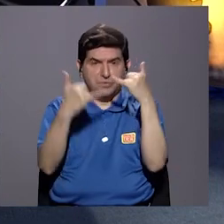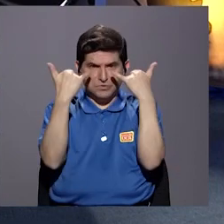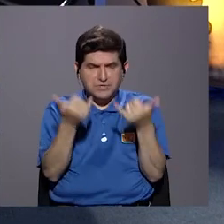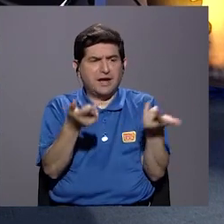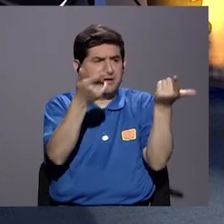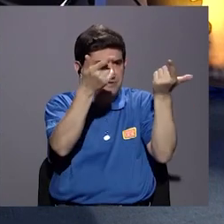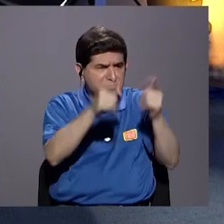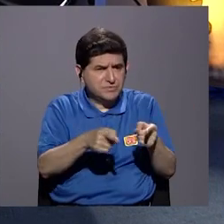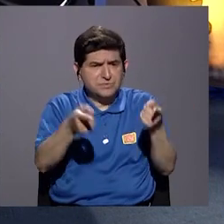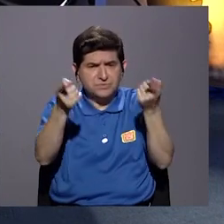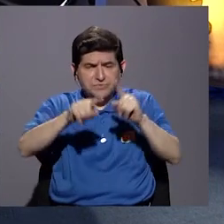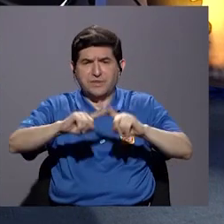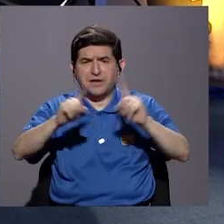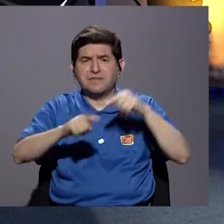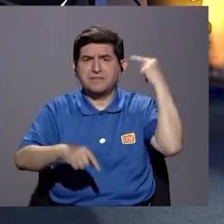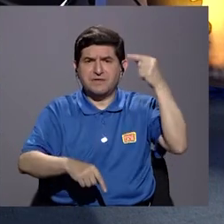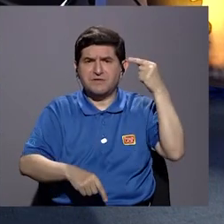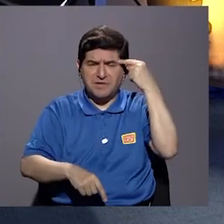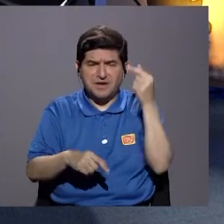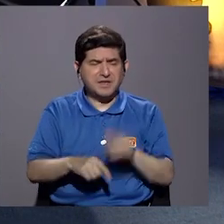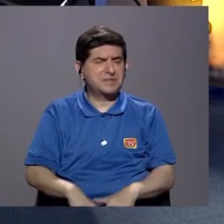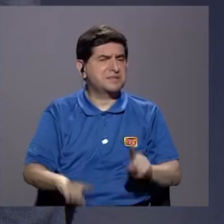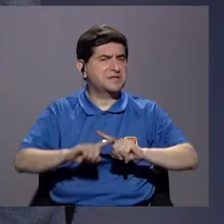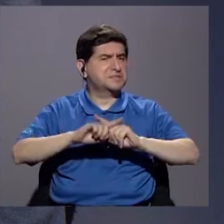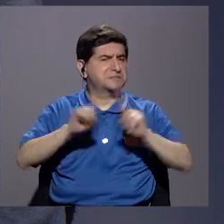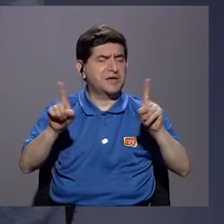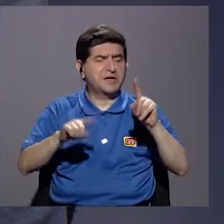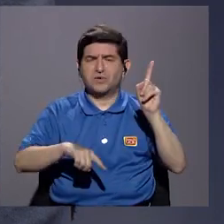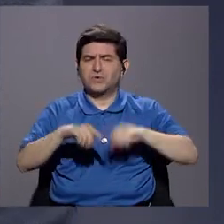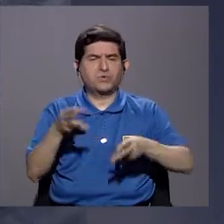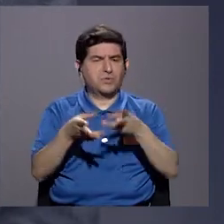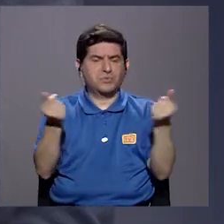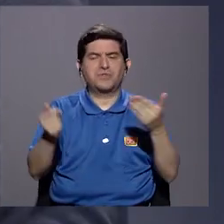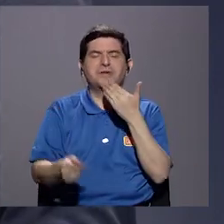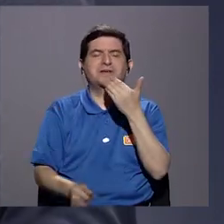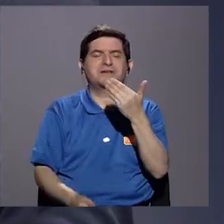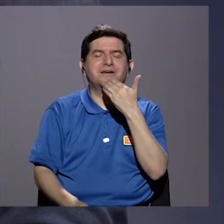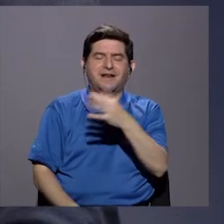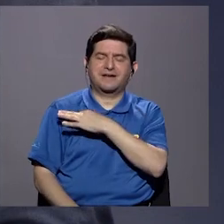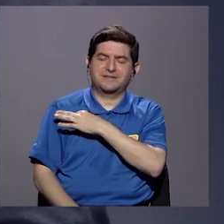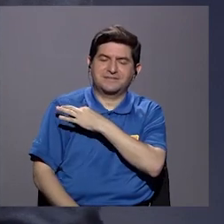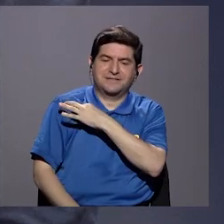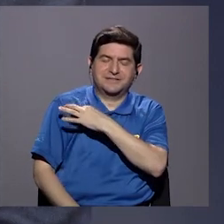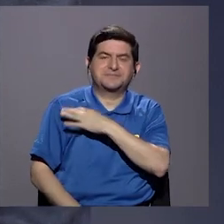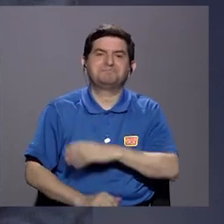ya vienen pasando muchos gobiernos y no han podido resolver? Buenas noches, don Manuel. Muchas gracias por la invitación.